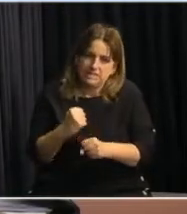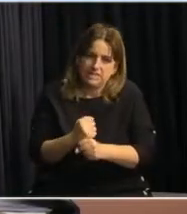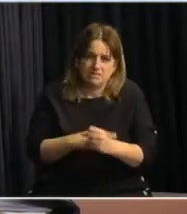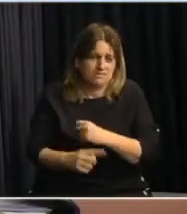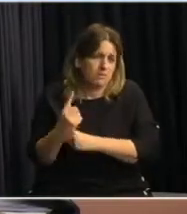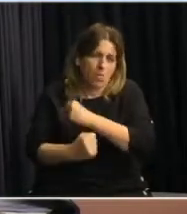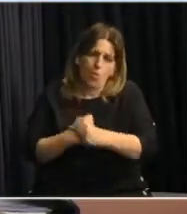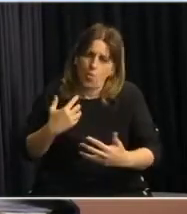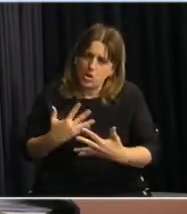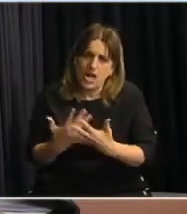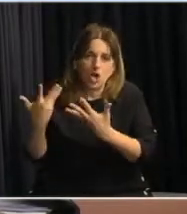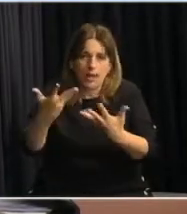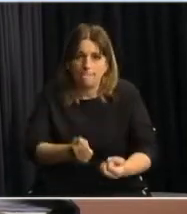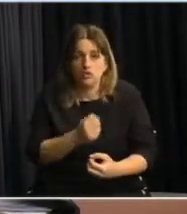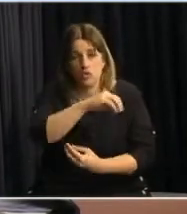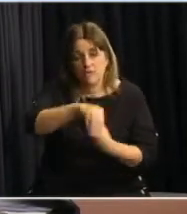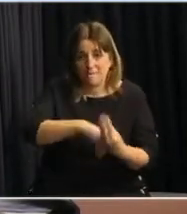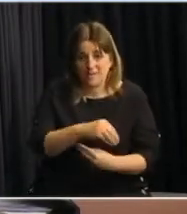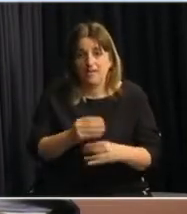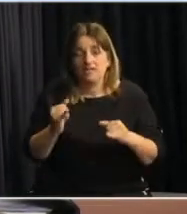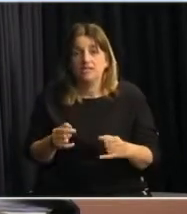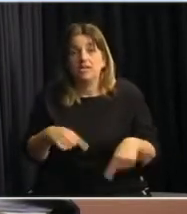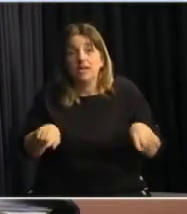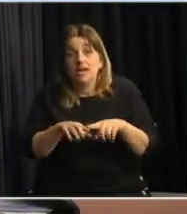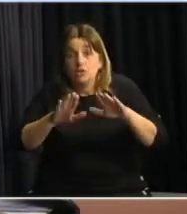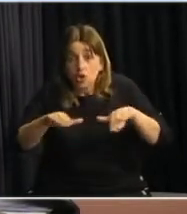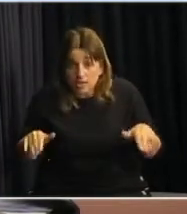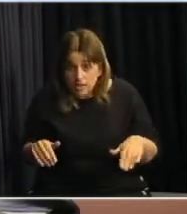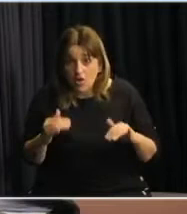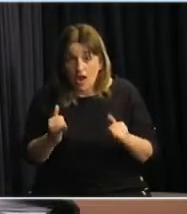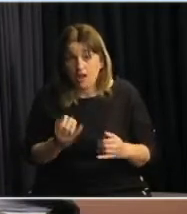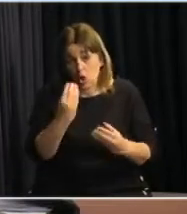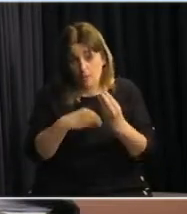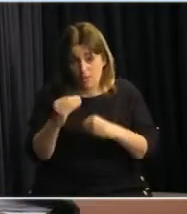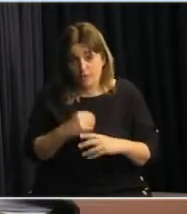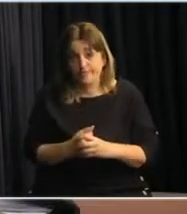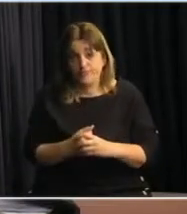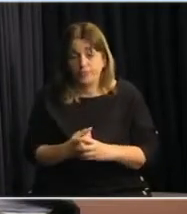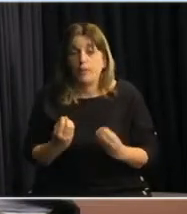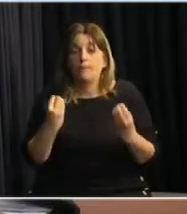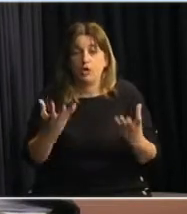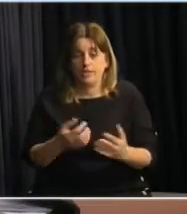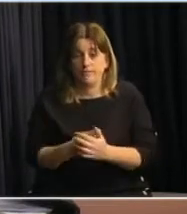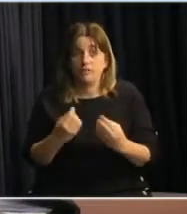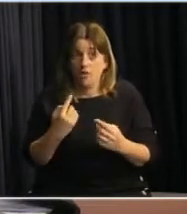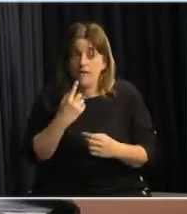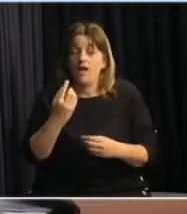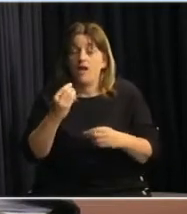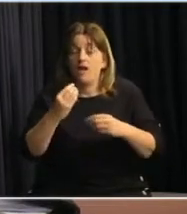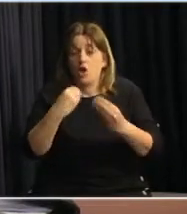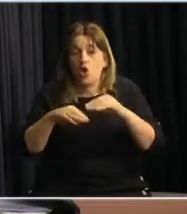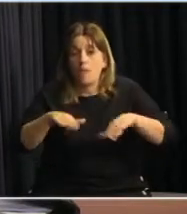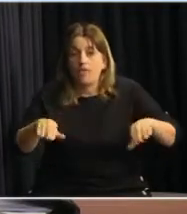insustituible de nuestras familias, esos niños van a tener el comedor, porque va a funcionar el comedor en nuestras